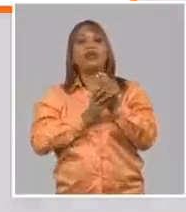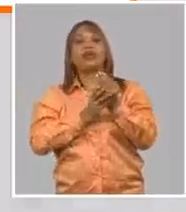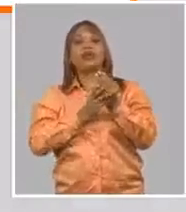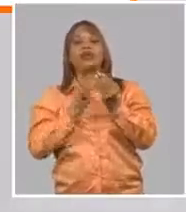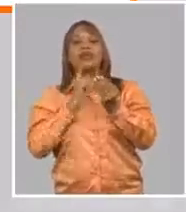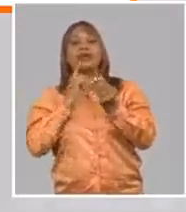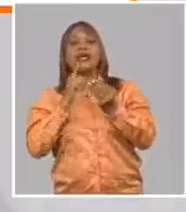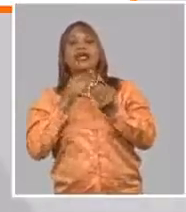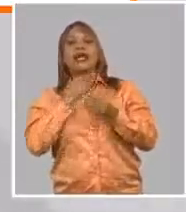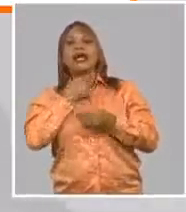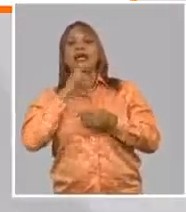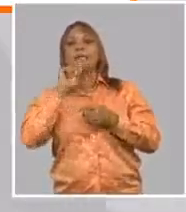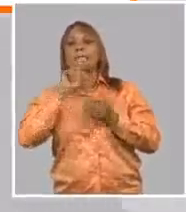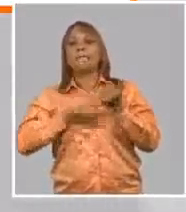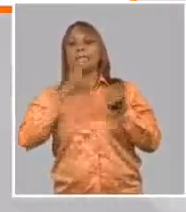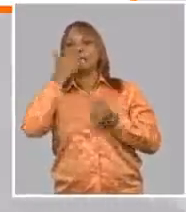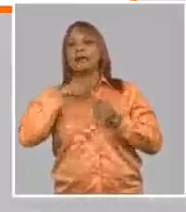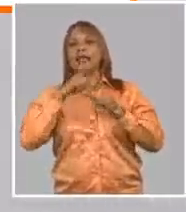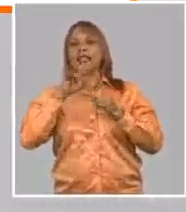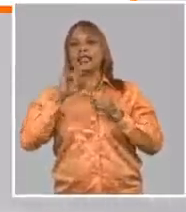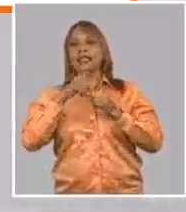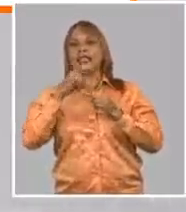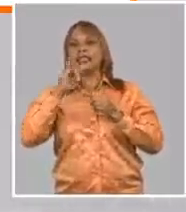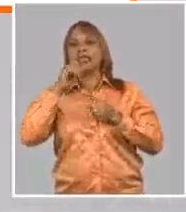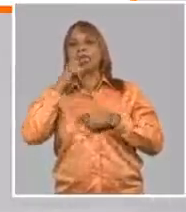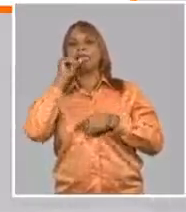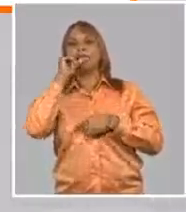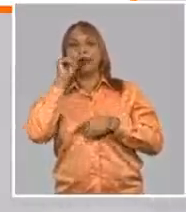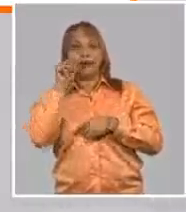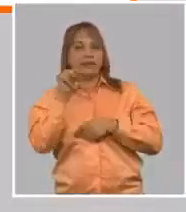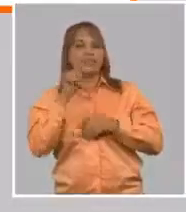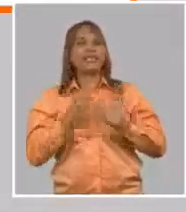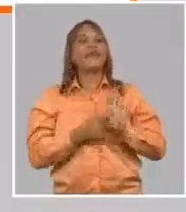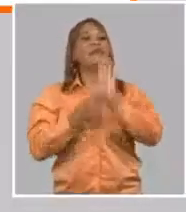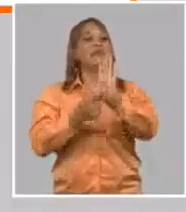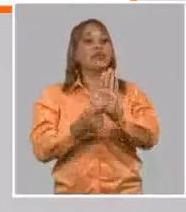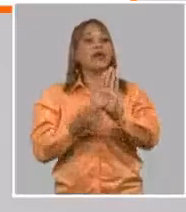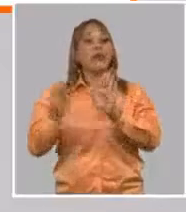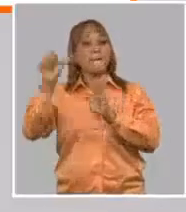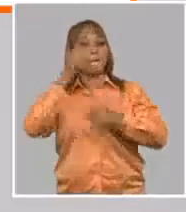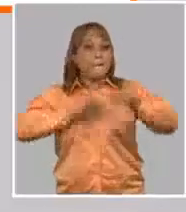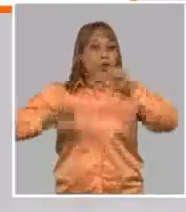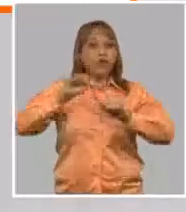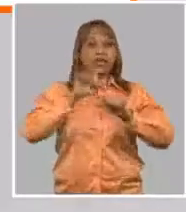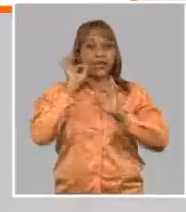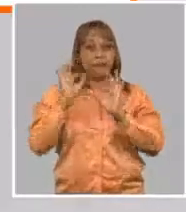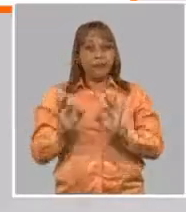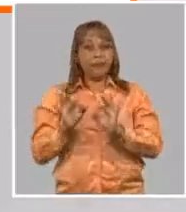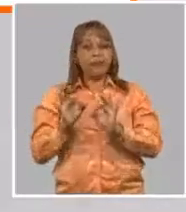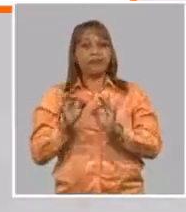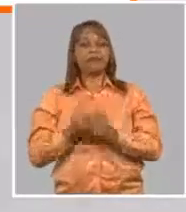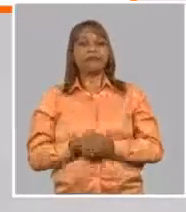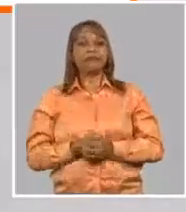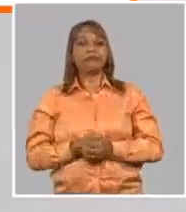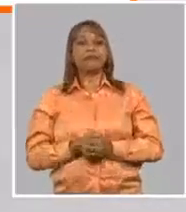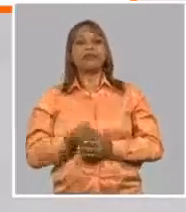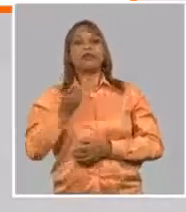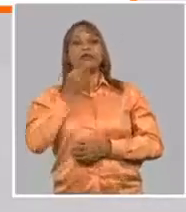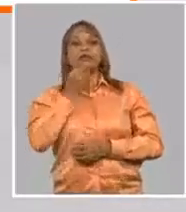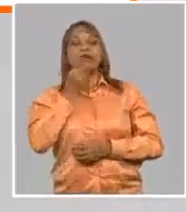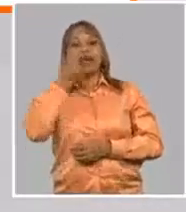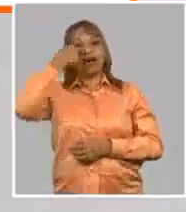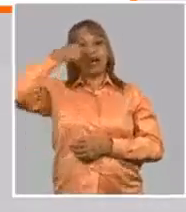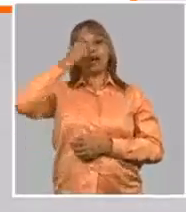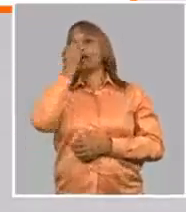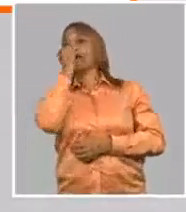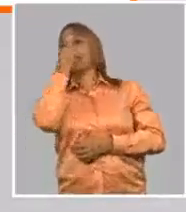hepatitis B y que se ha demostrado que esta proteína es capaz de, nivel de mucosa,